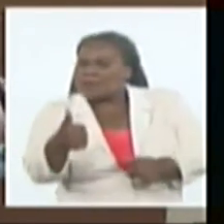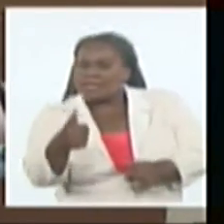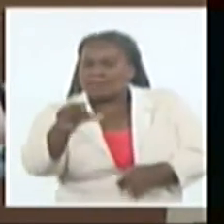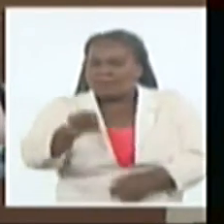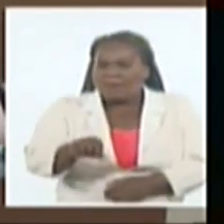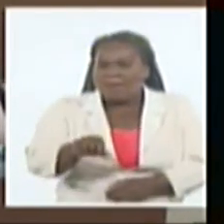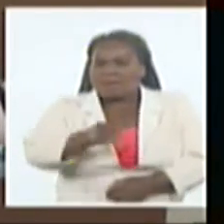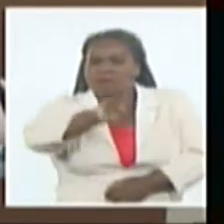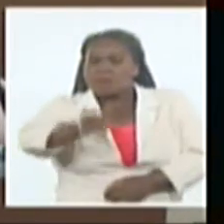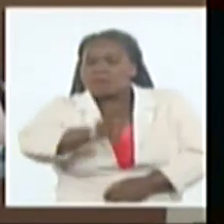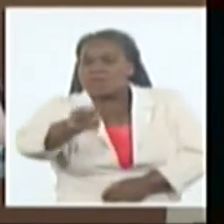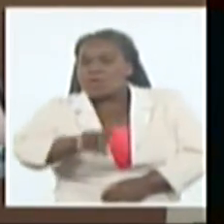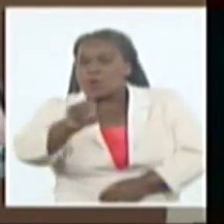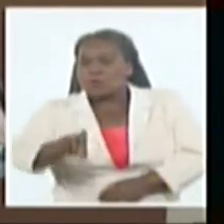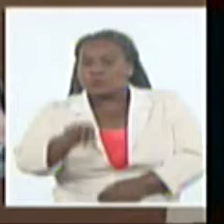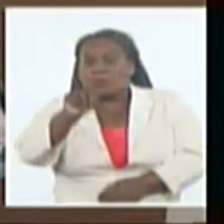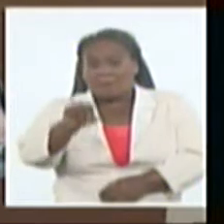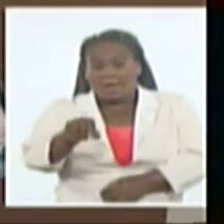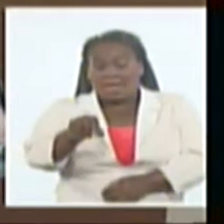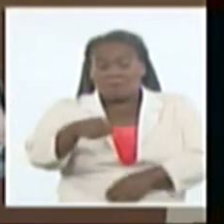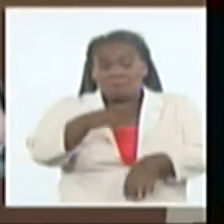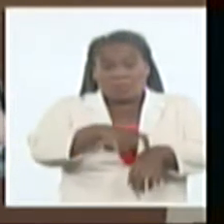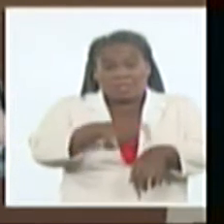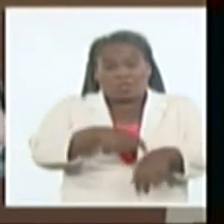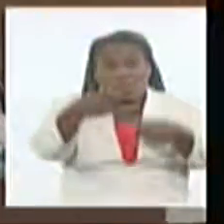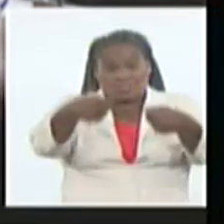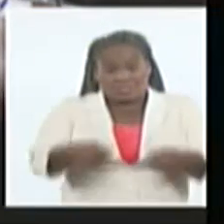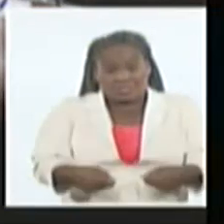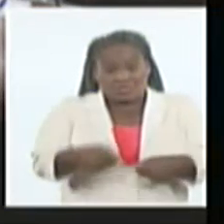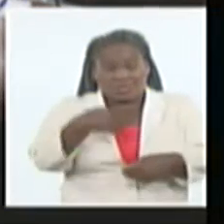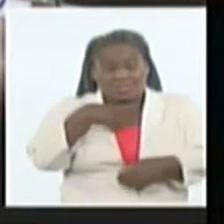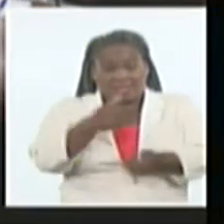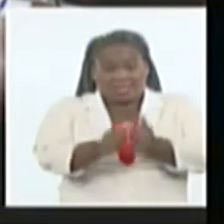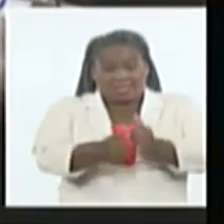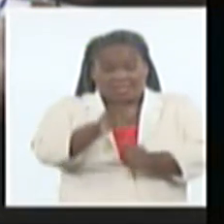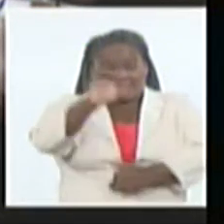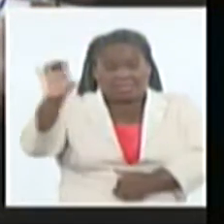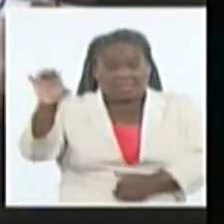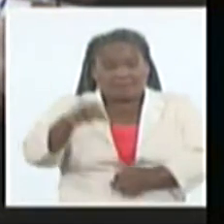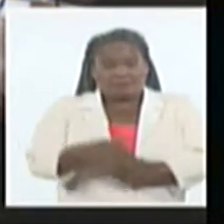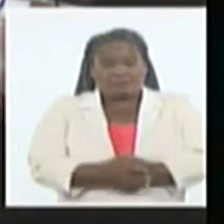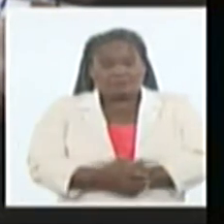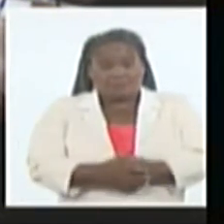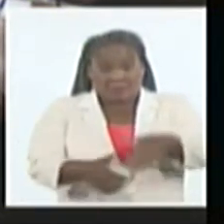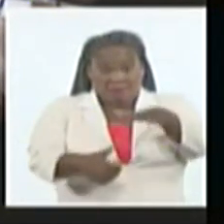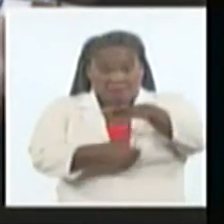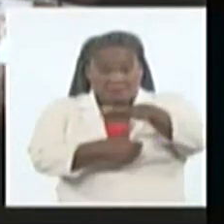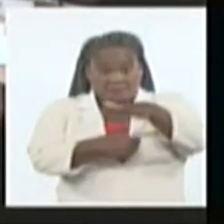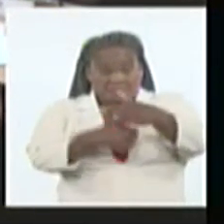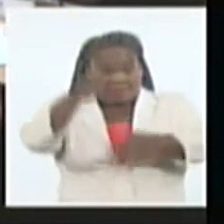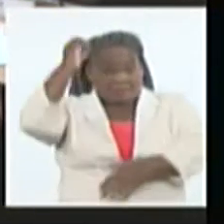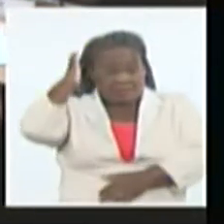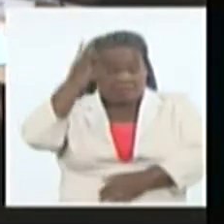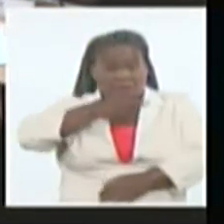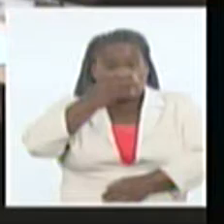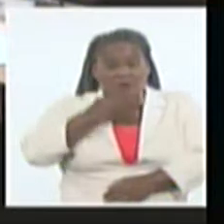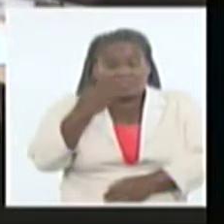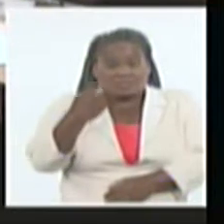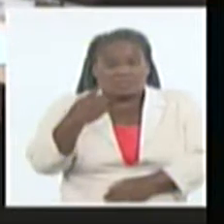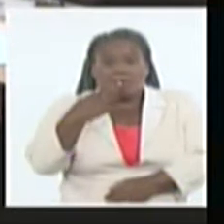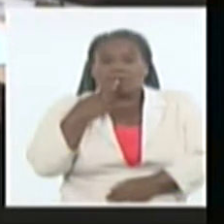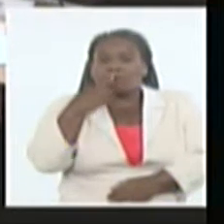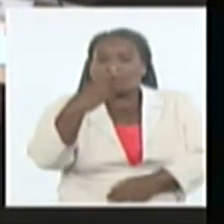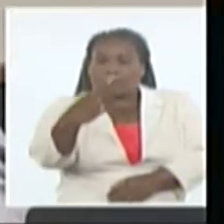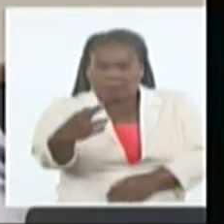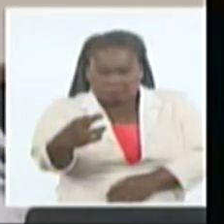necesario para enrumbar la toma de decisiones que tiene la organización. El presidente de la República se refirió a la necesidad de dar respuestas